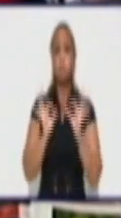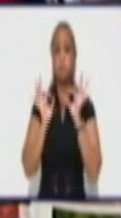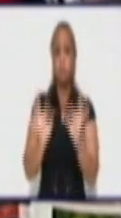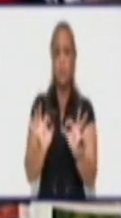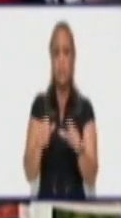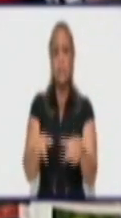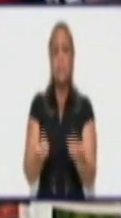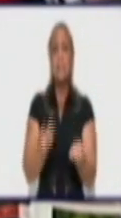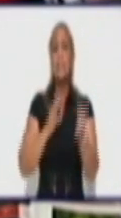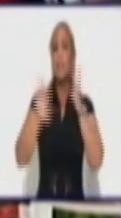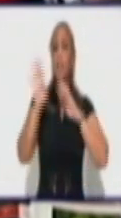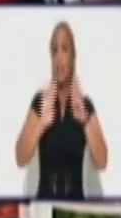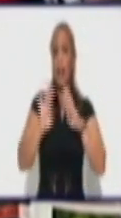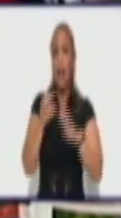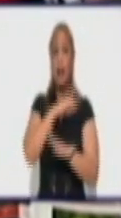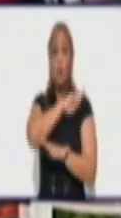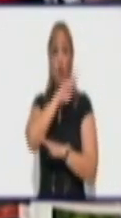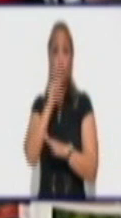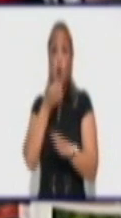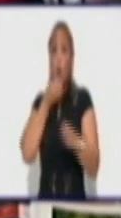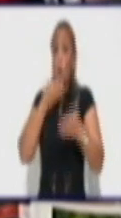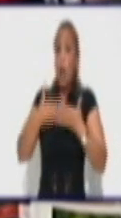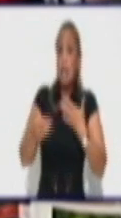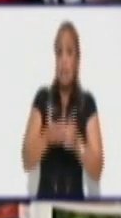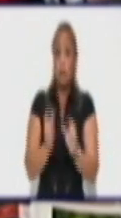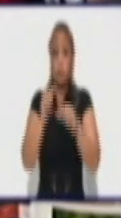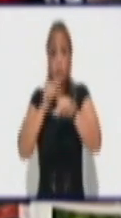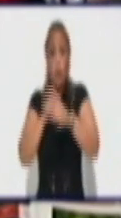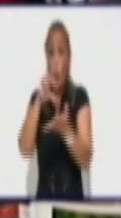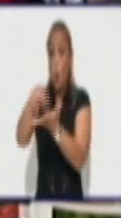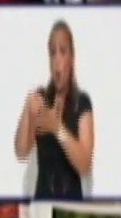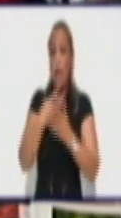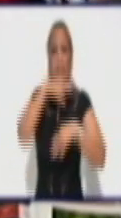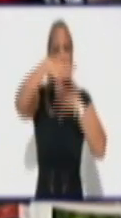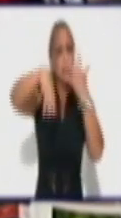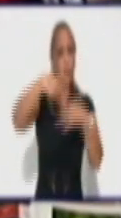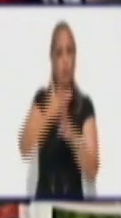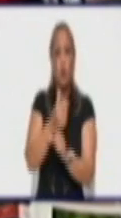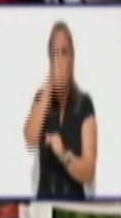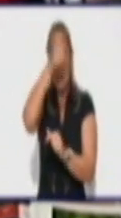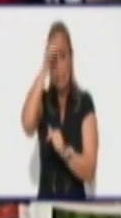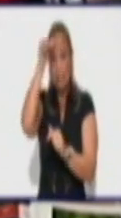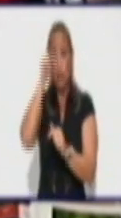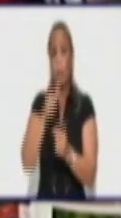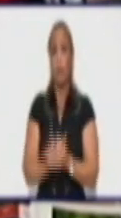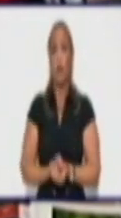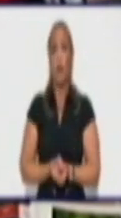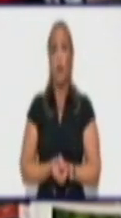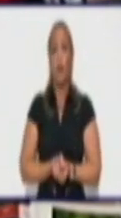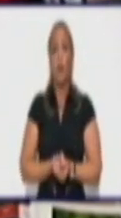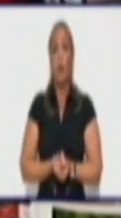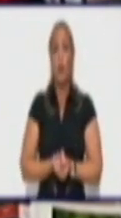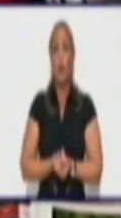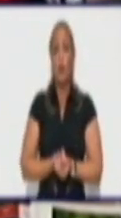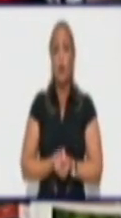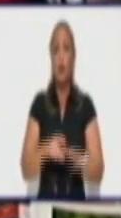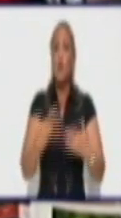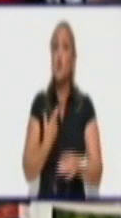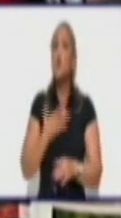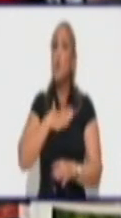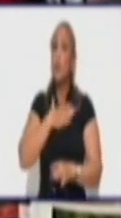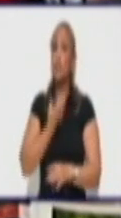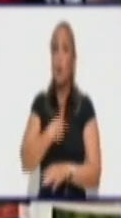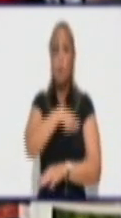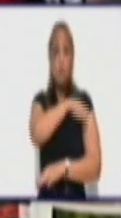defenderá la revolución en cualquier instancia. Y en los disturbios que sucedieron el pasado domingo, nuestro pueblo dio